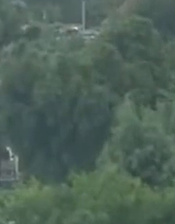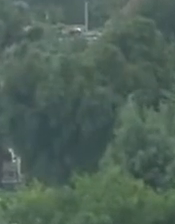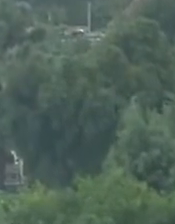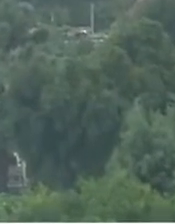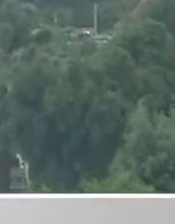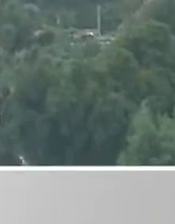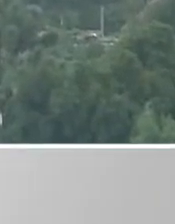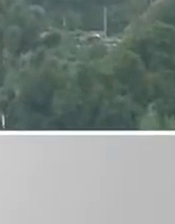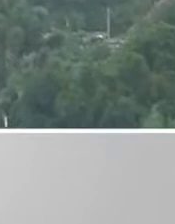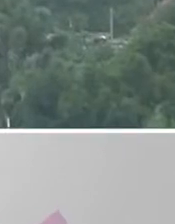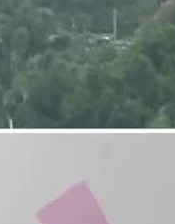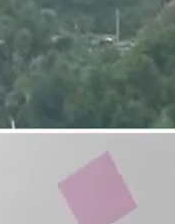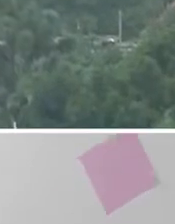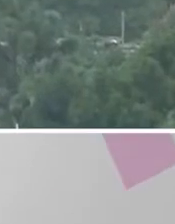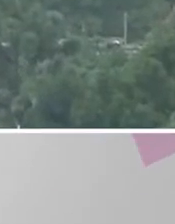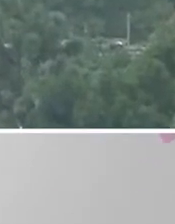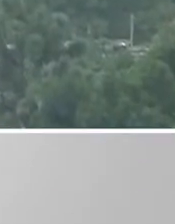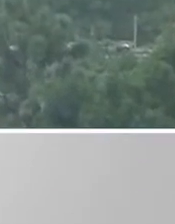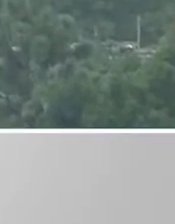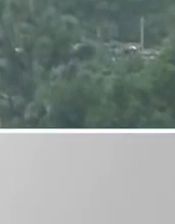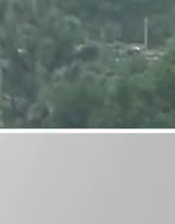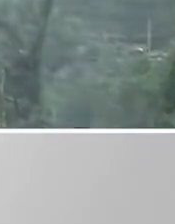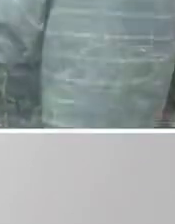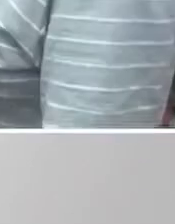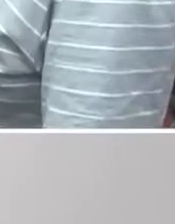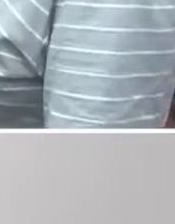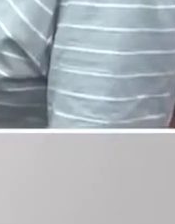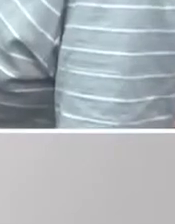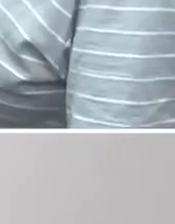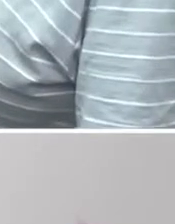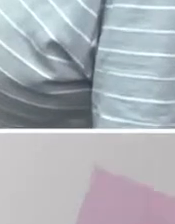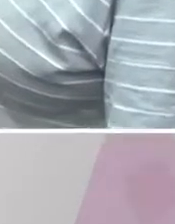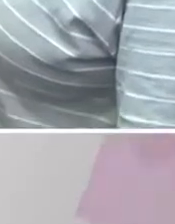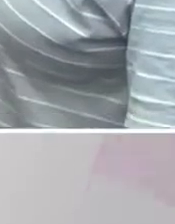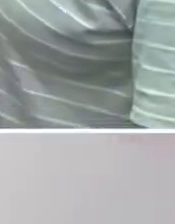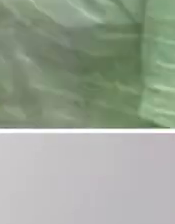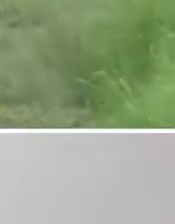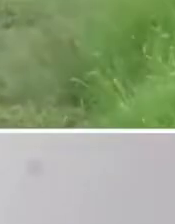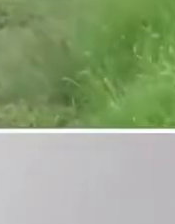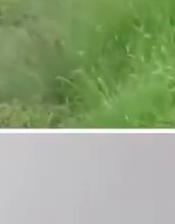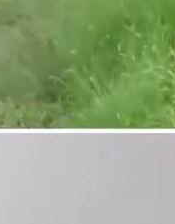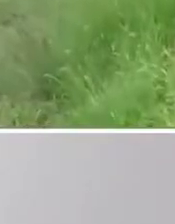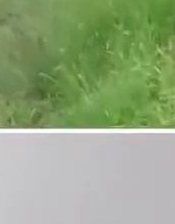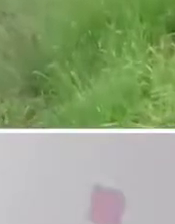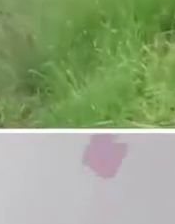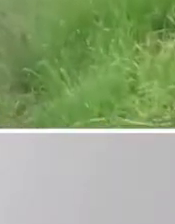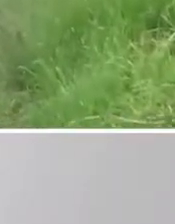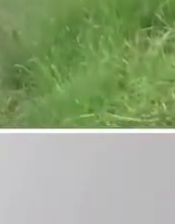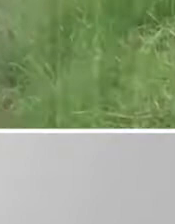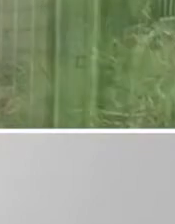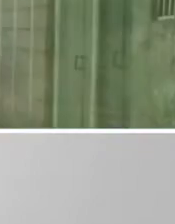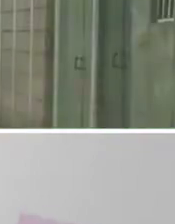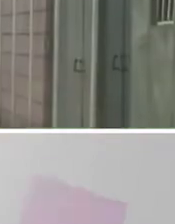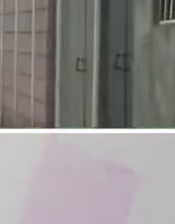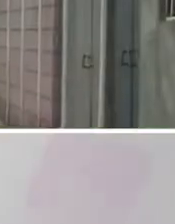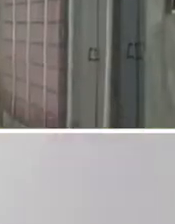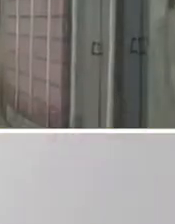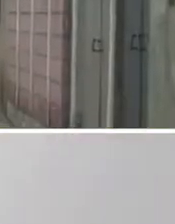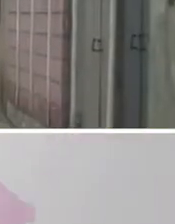Michoacán es cultura, arte y tradición. Acompáñenos en un recorrido por los pueblos de nuestro Estado.